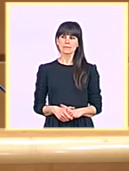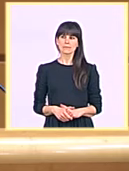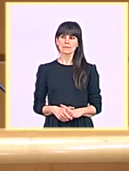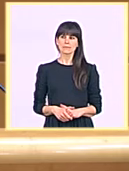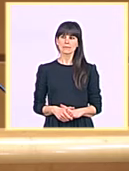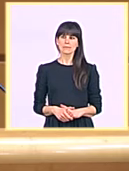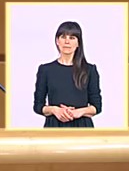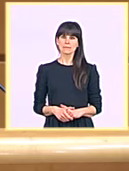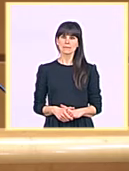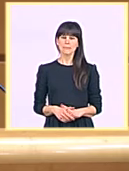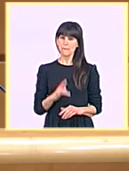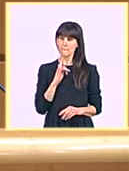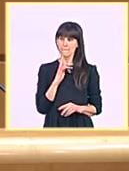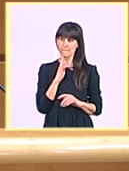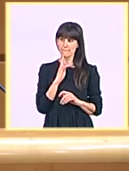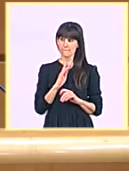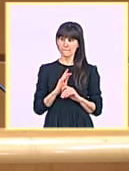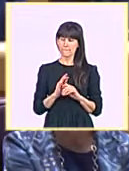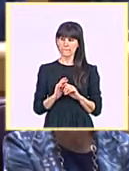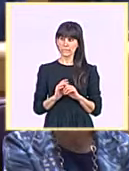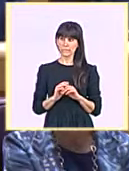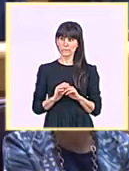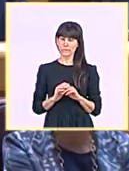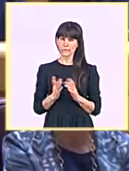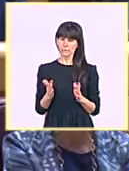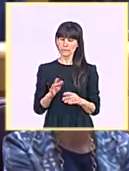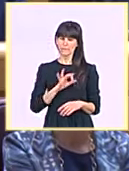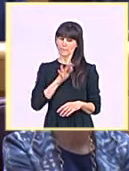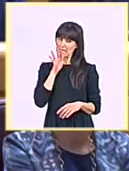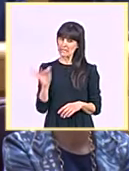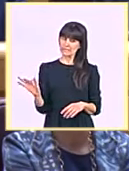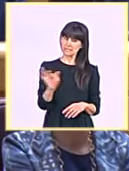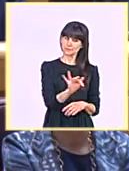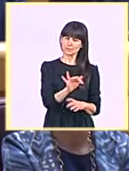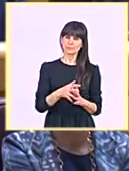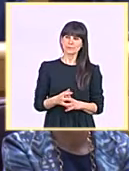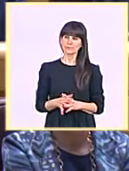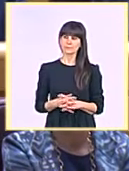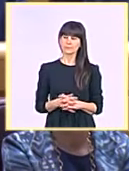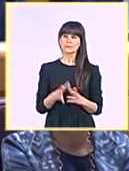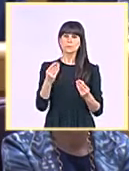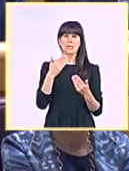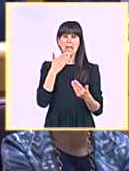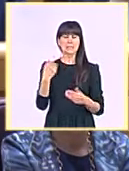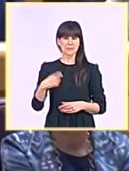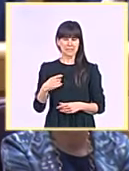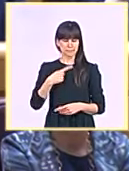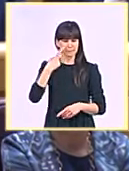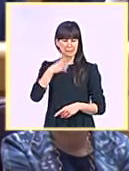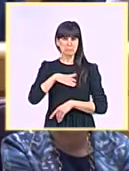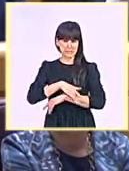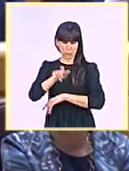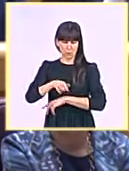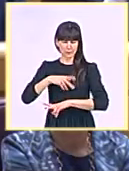El senador Silván Rodríguez, tiene la palabra. Muchas gracias, presidente. Mire, señor ministro, el señor Sánchez llegó a la presidencia del